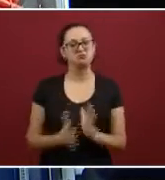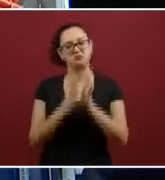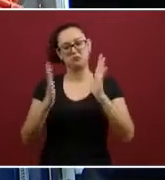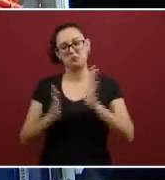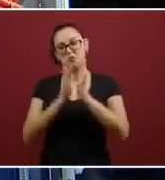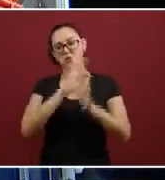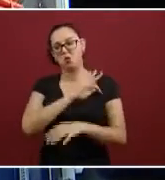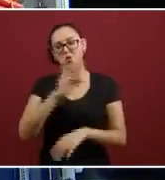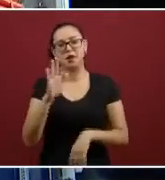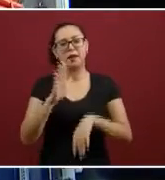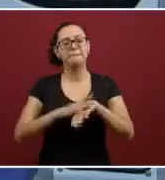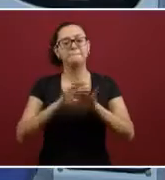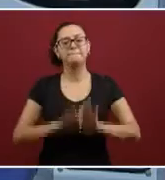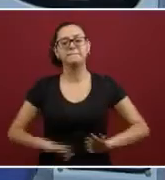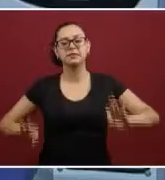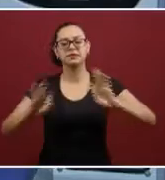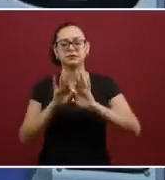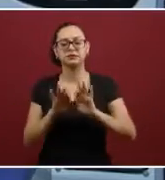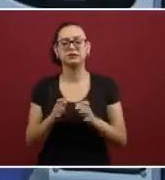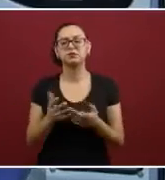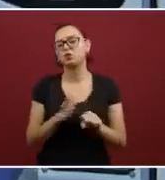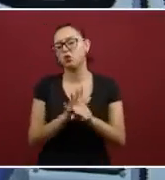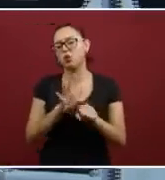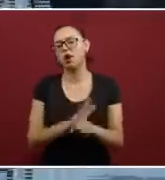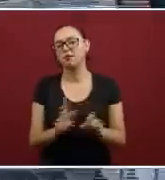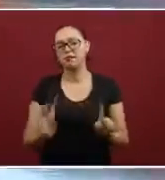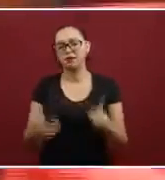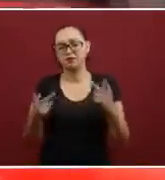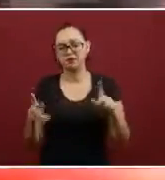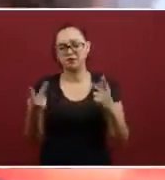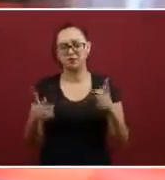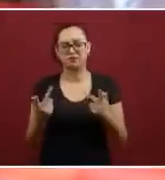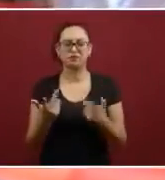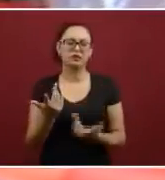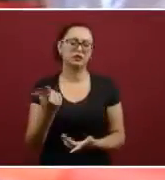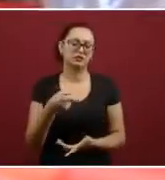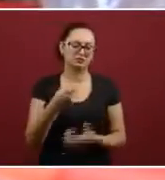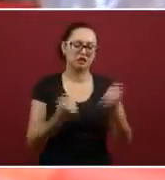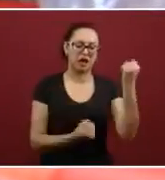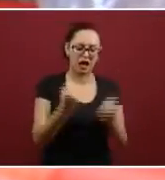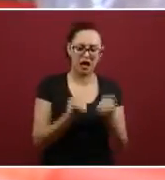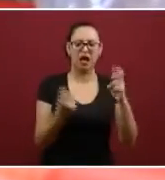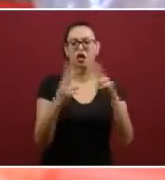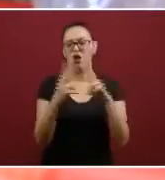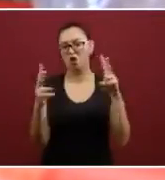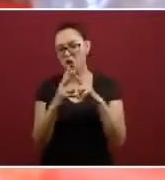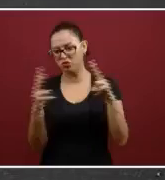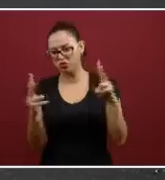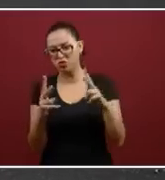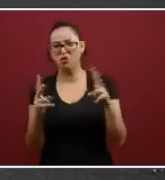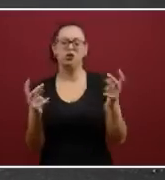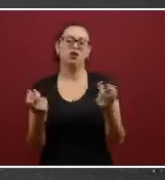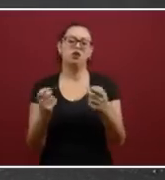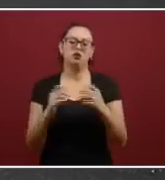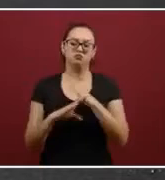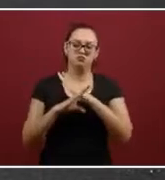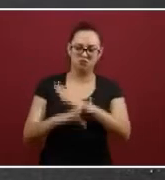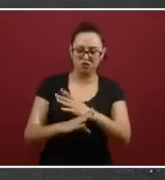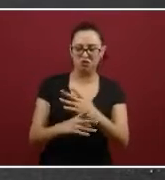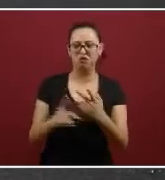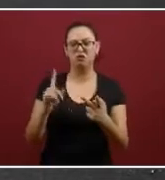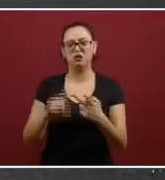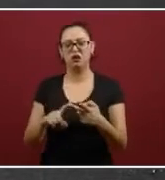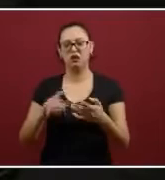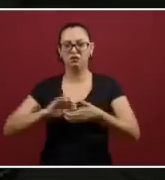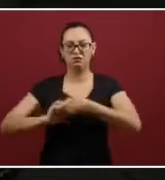Lo más destacado, ¿qué vamos a vender? A grueso modo vehículos, camionetas, camionetas blindadas, tractocamiones y